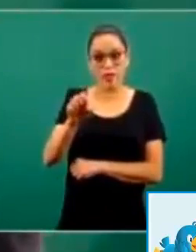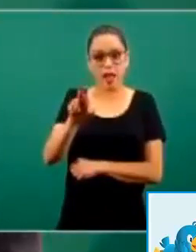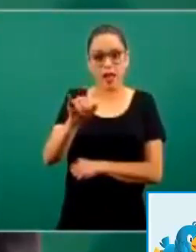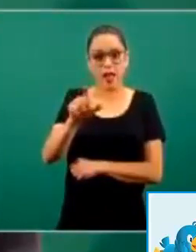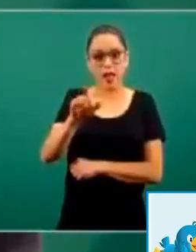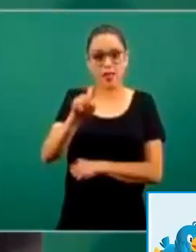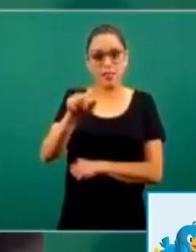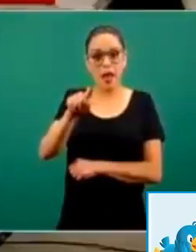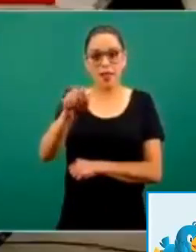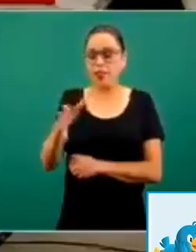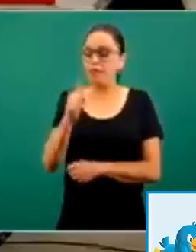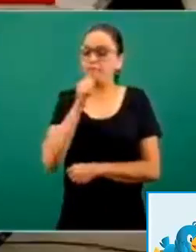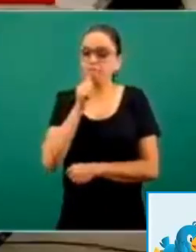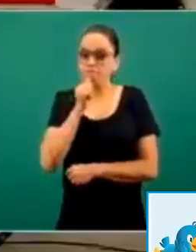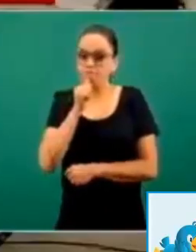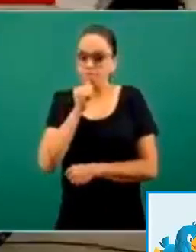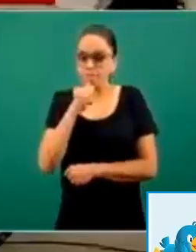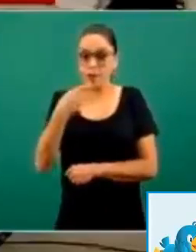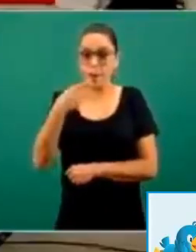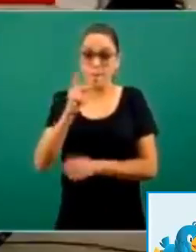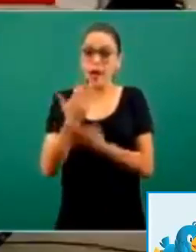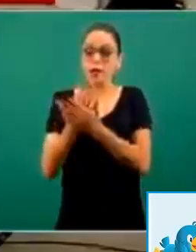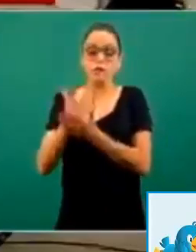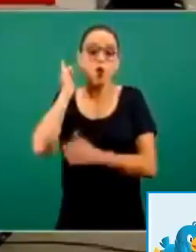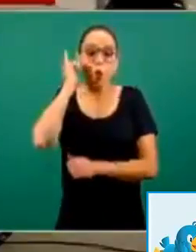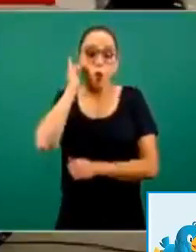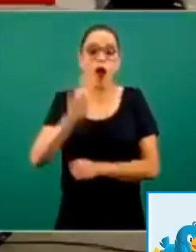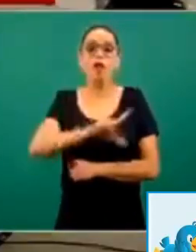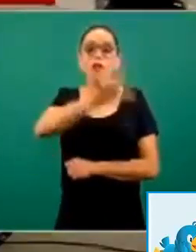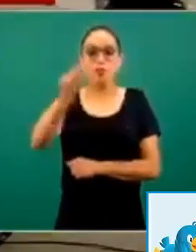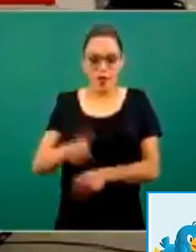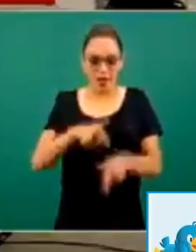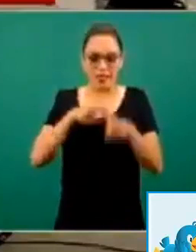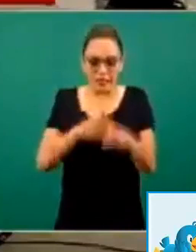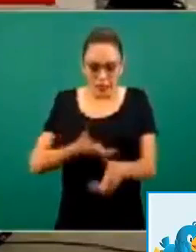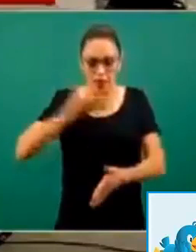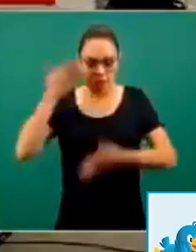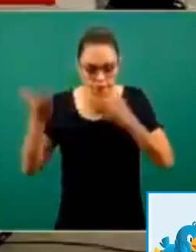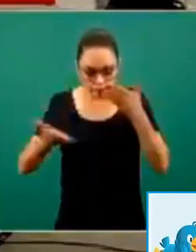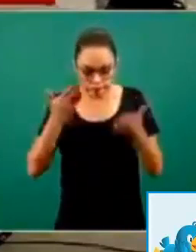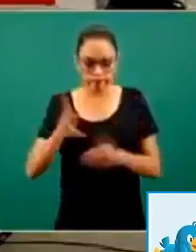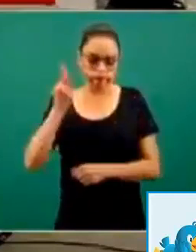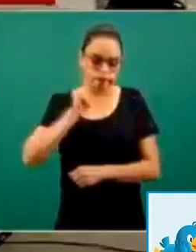López-Gatel había dado negativo a COVID-19, pero a pesar de ello se mantuvo aislado.